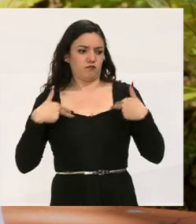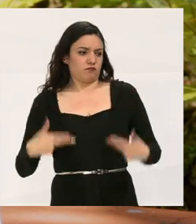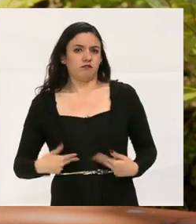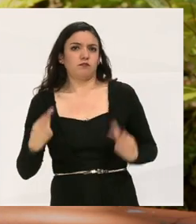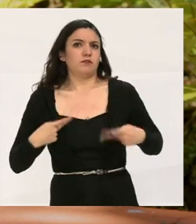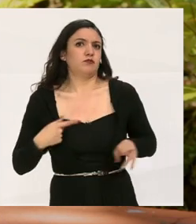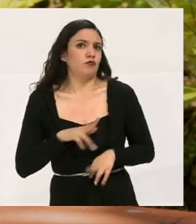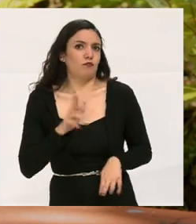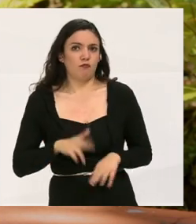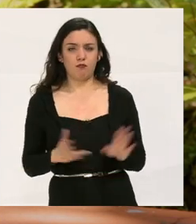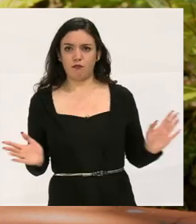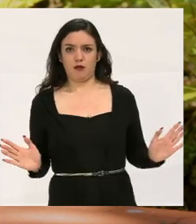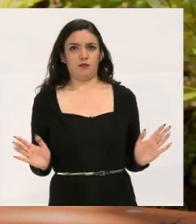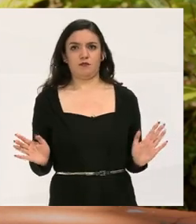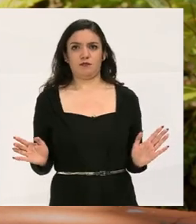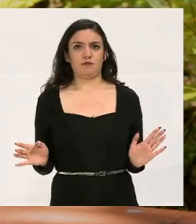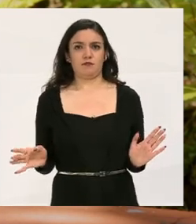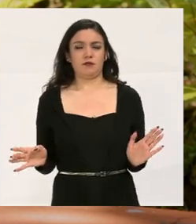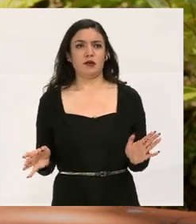igual que una persona normal.